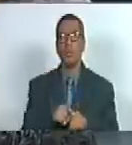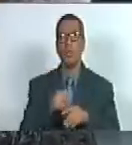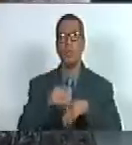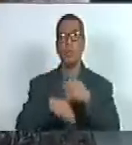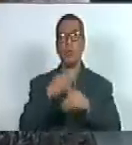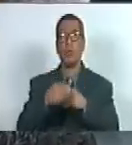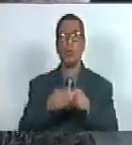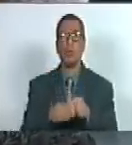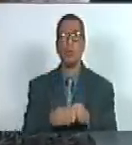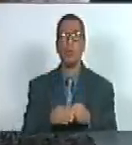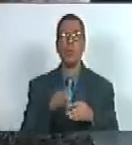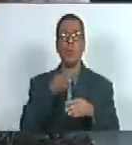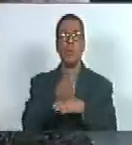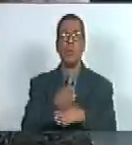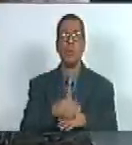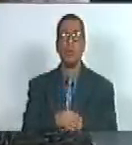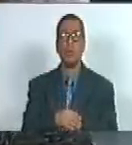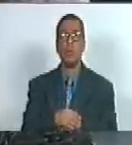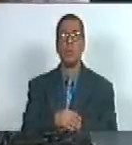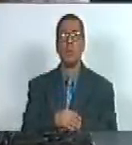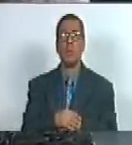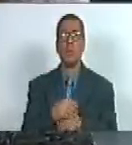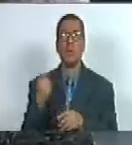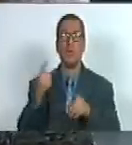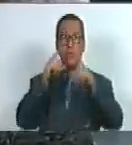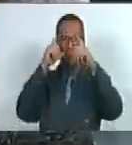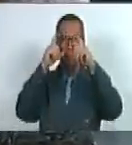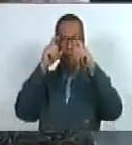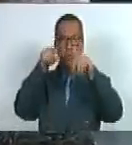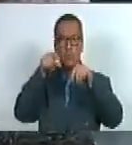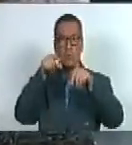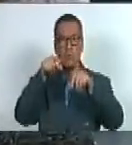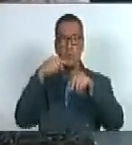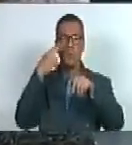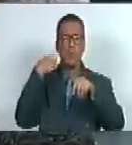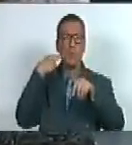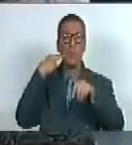saca 100 en el currículo y cuando ven la fotografía nos raspan